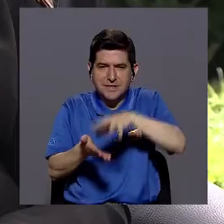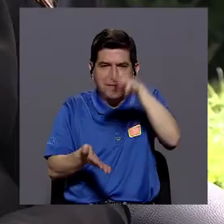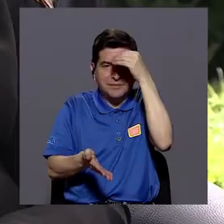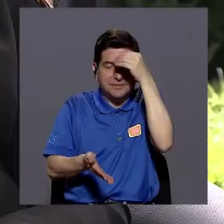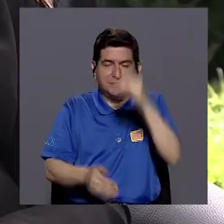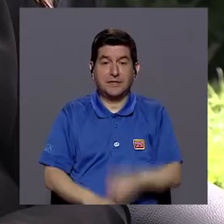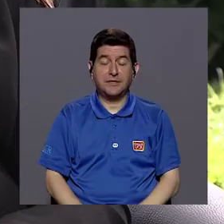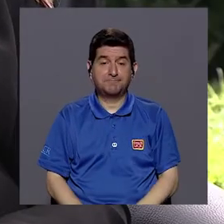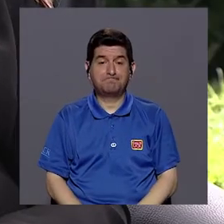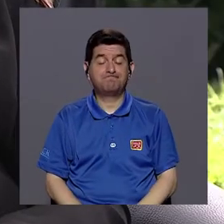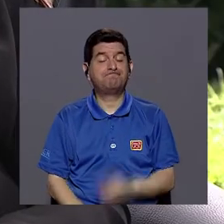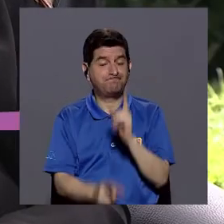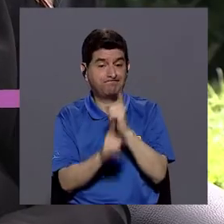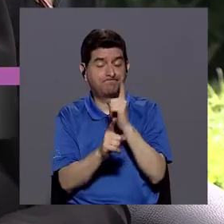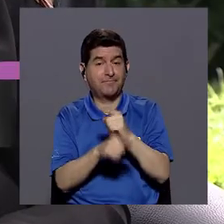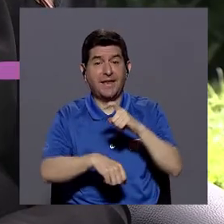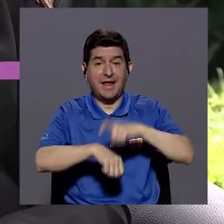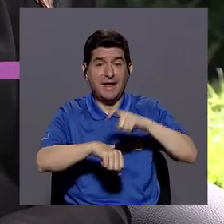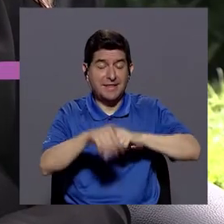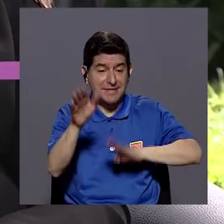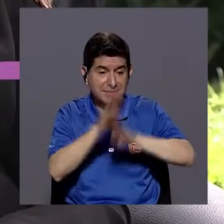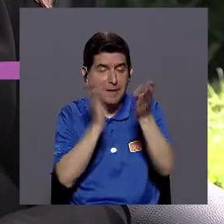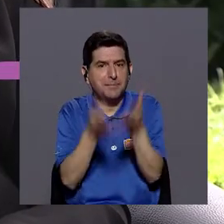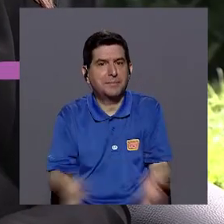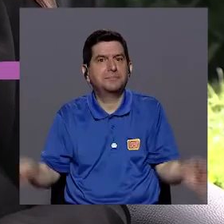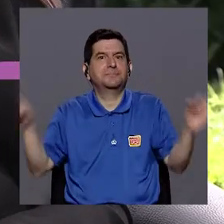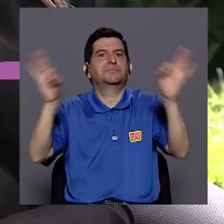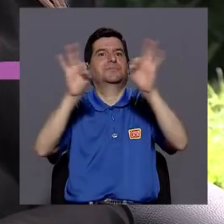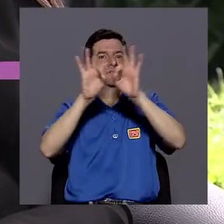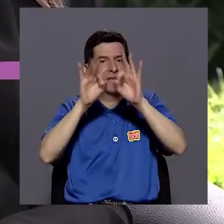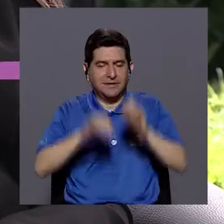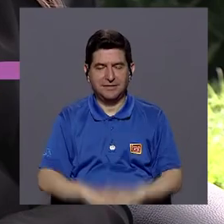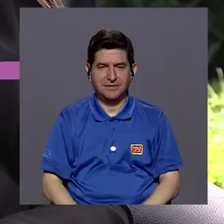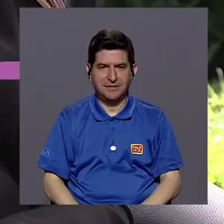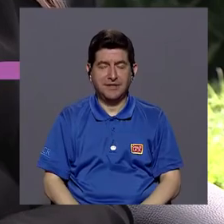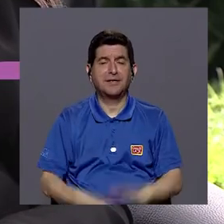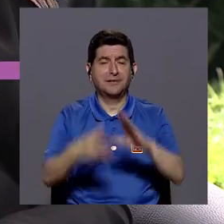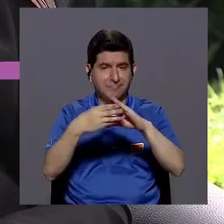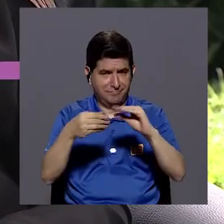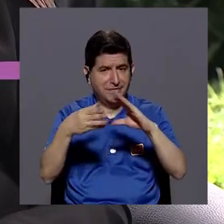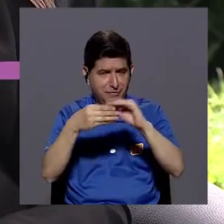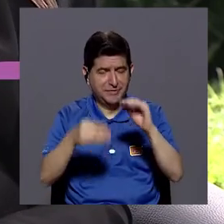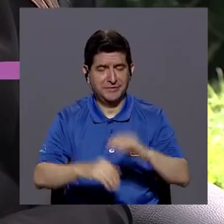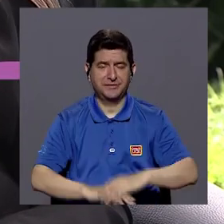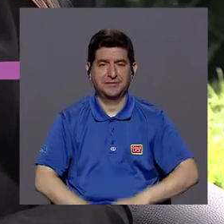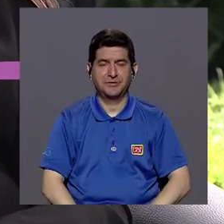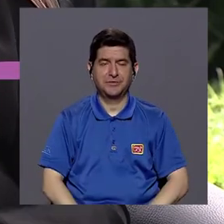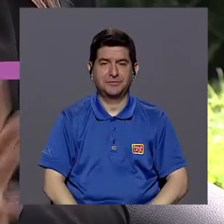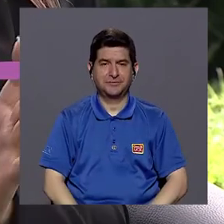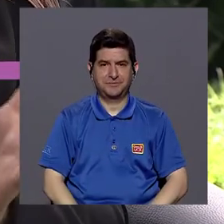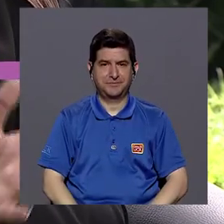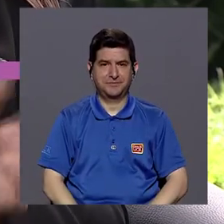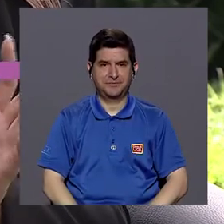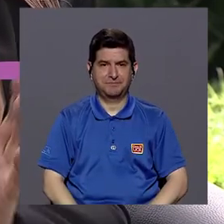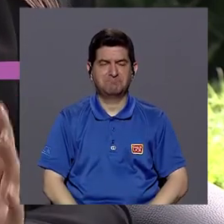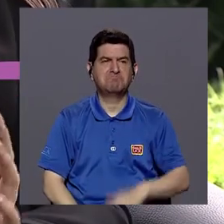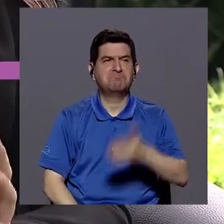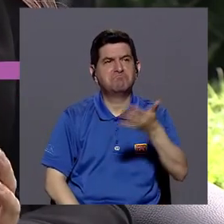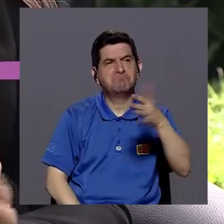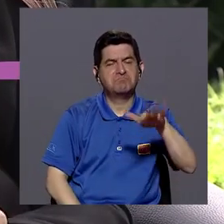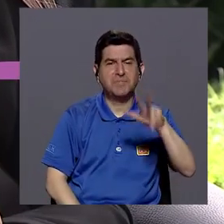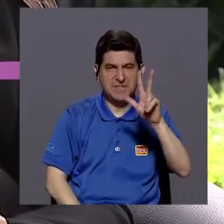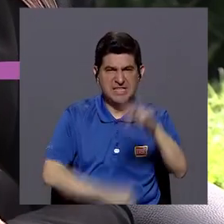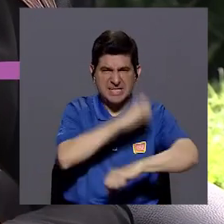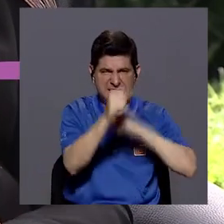ver si efectivamente esa etapa del desarrollo es fundamental porque te comento que aproximadamente